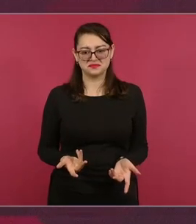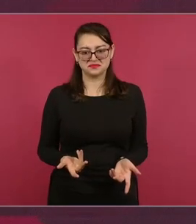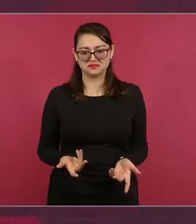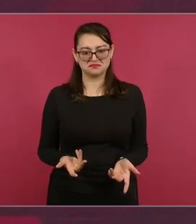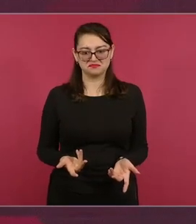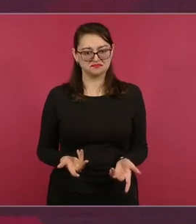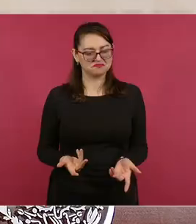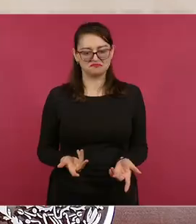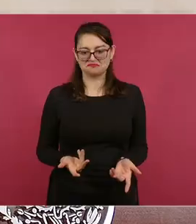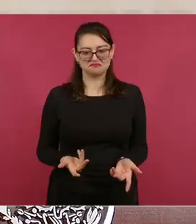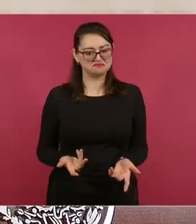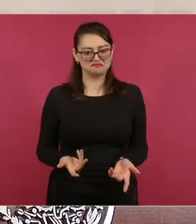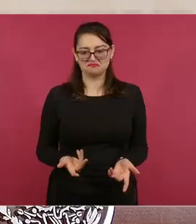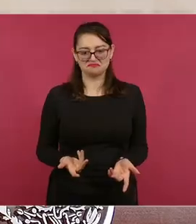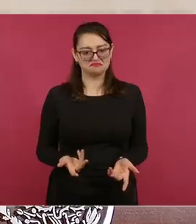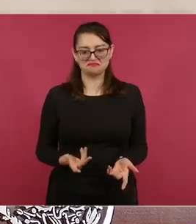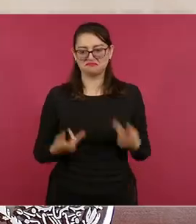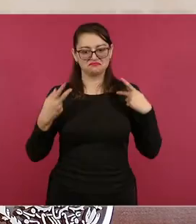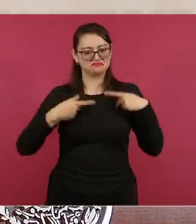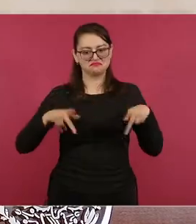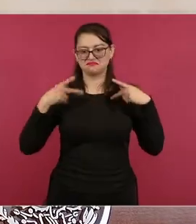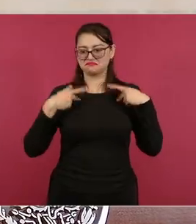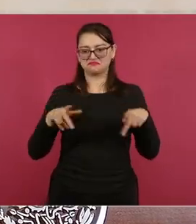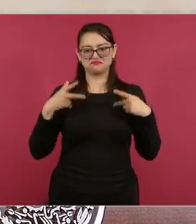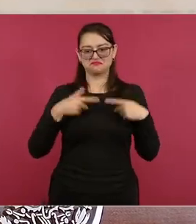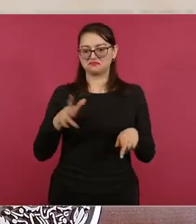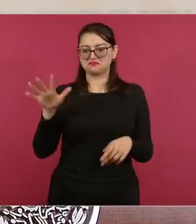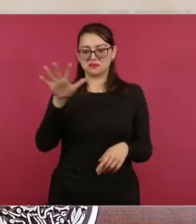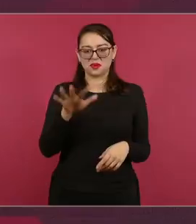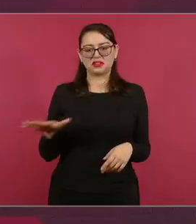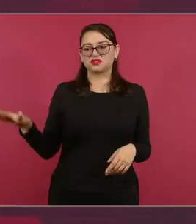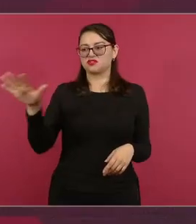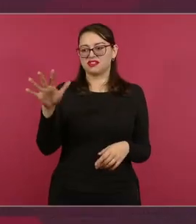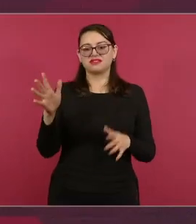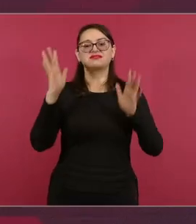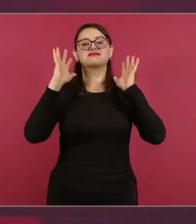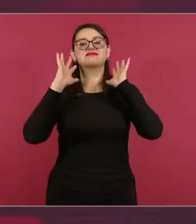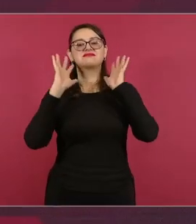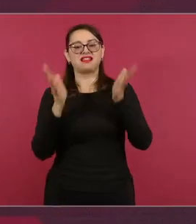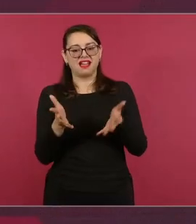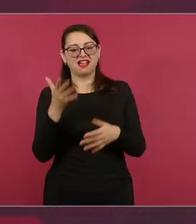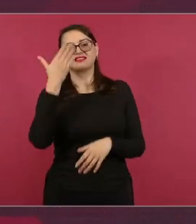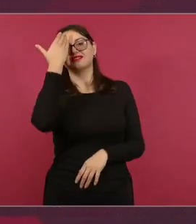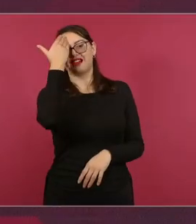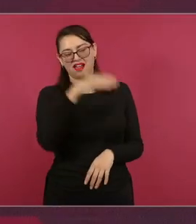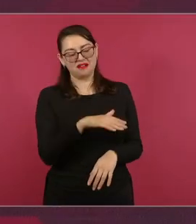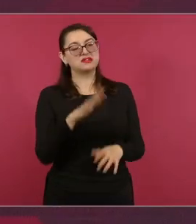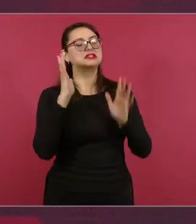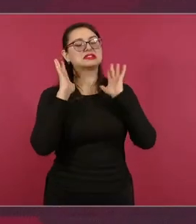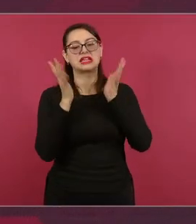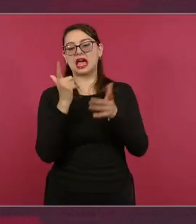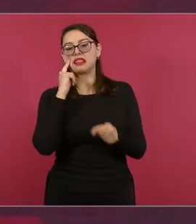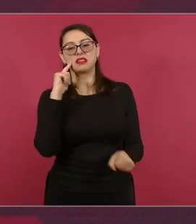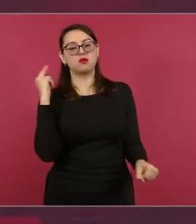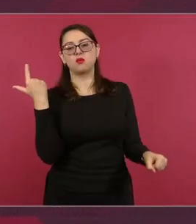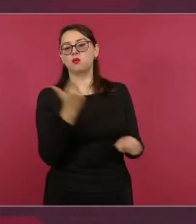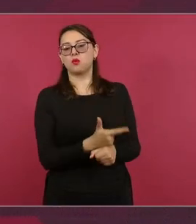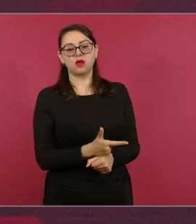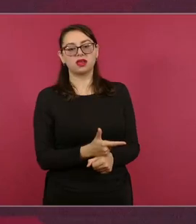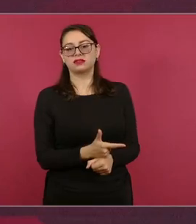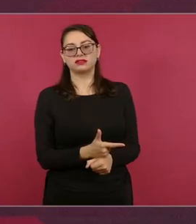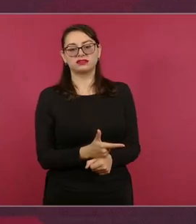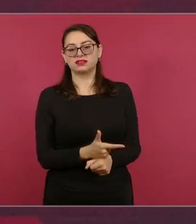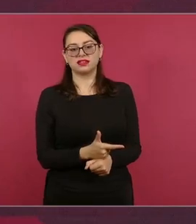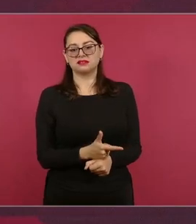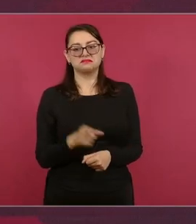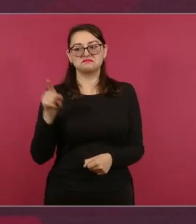No, no, no, no, no, ya la gente anda